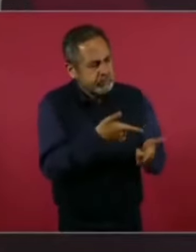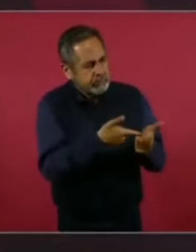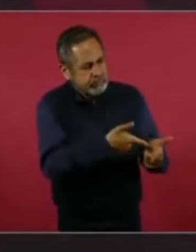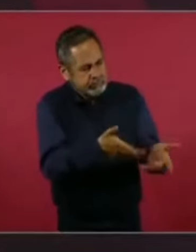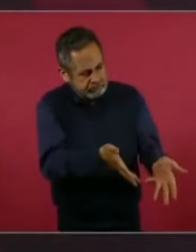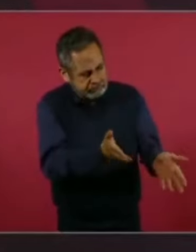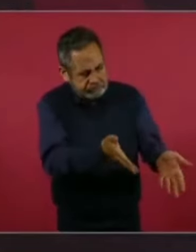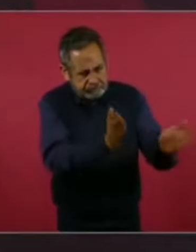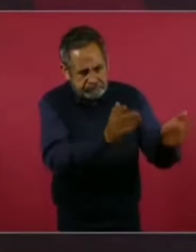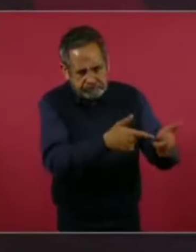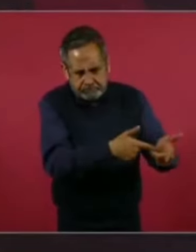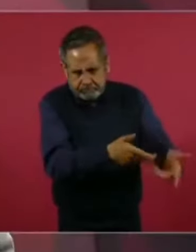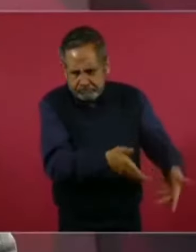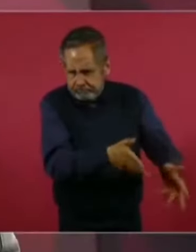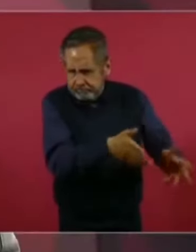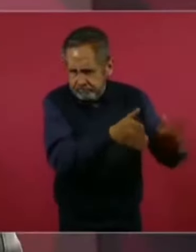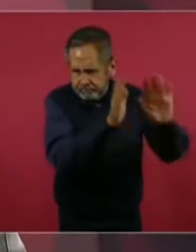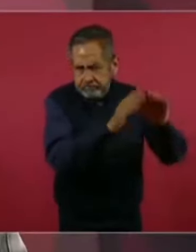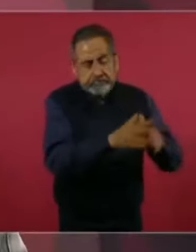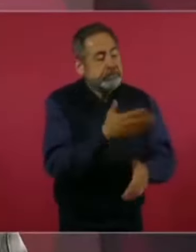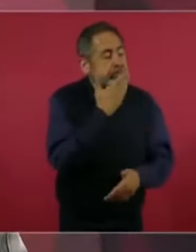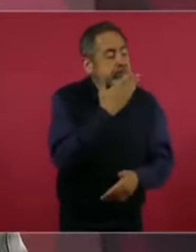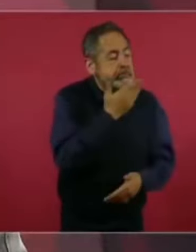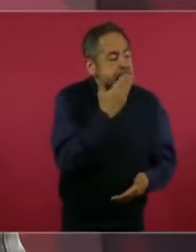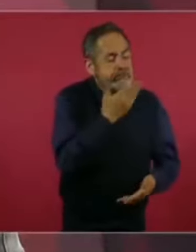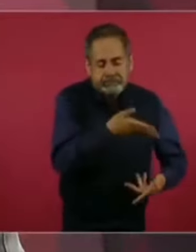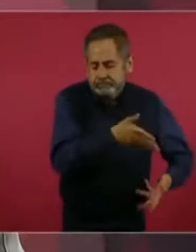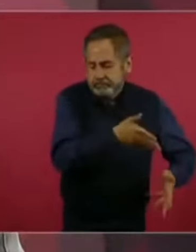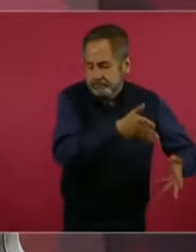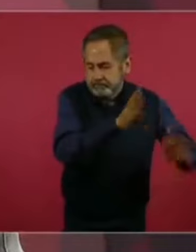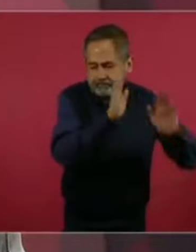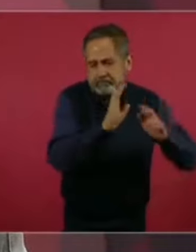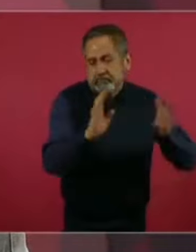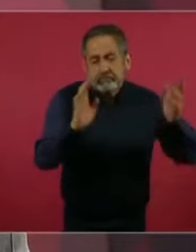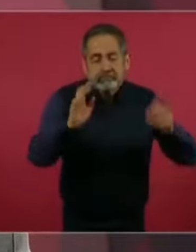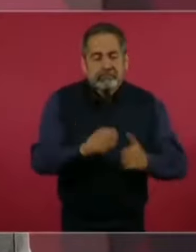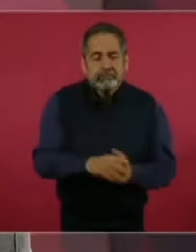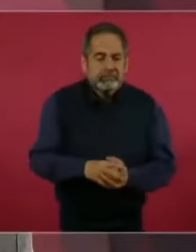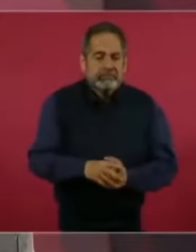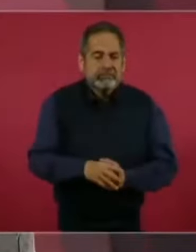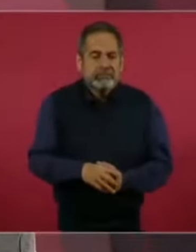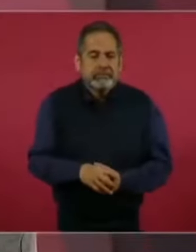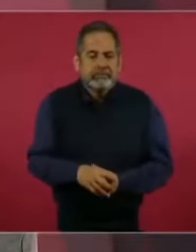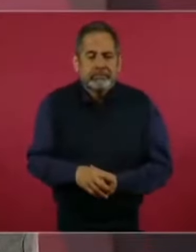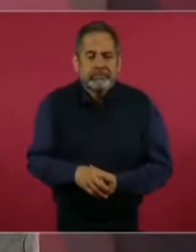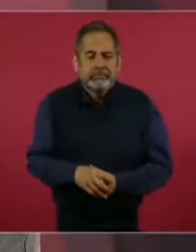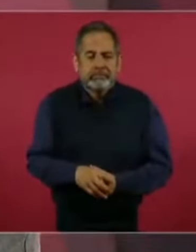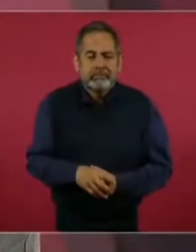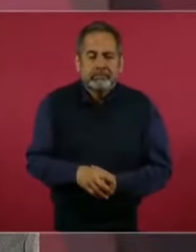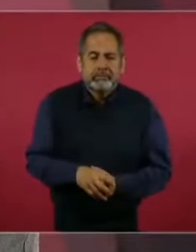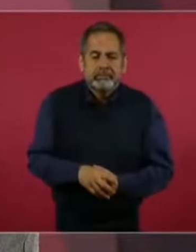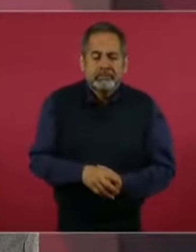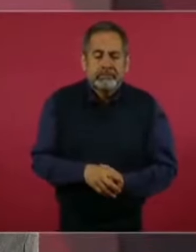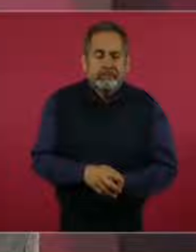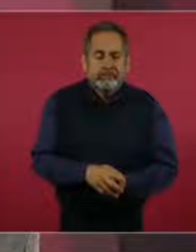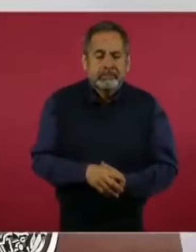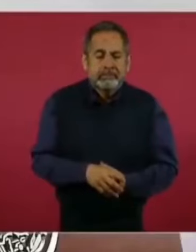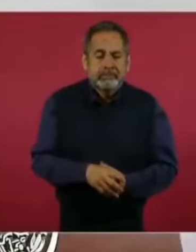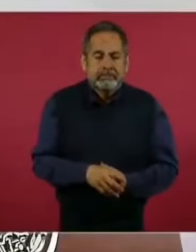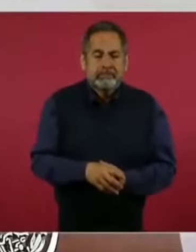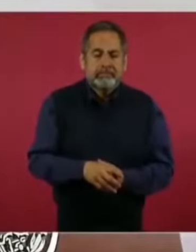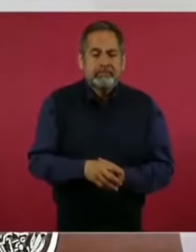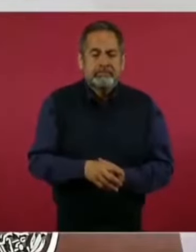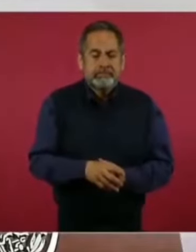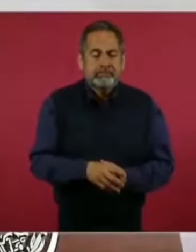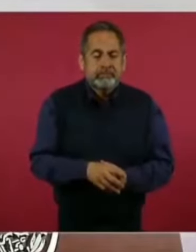que van bien, que no hay que perder la